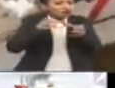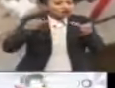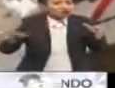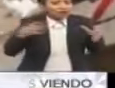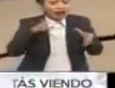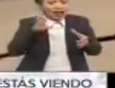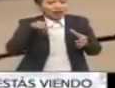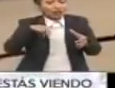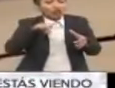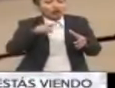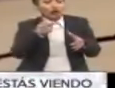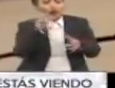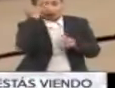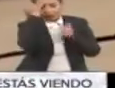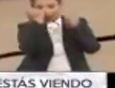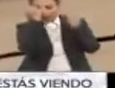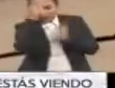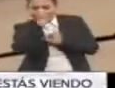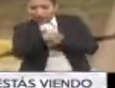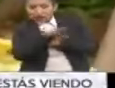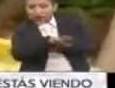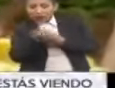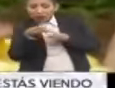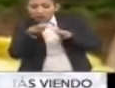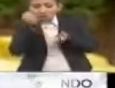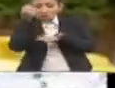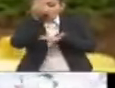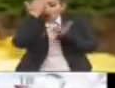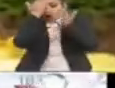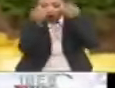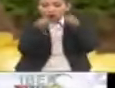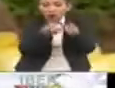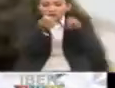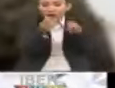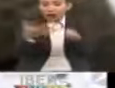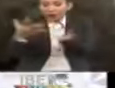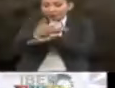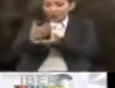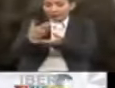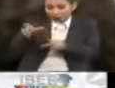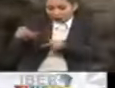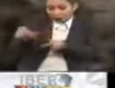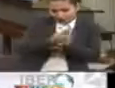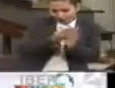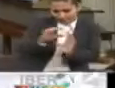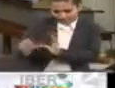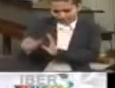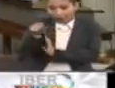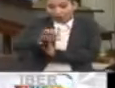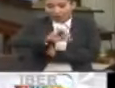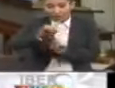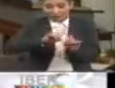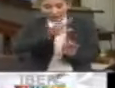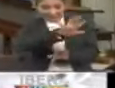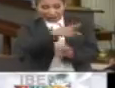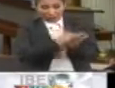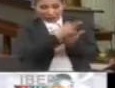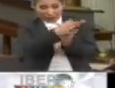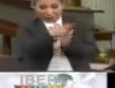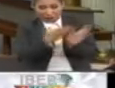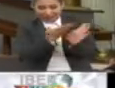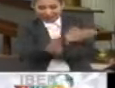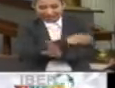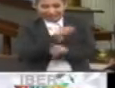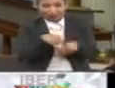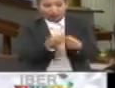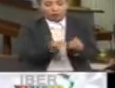endógeno, una teoría arraigada en la inversión en el conocimiento y el capital humano. A diferencia de los otros cinco galardones que